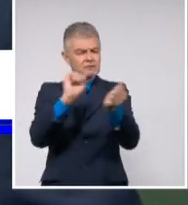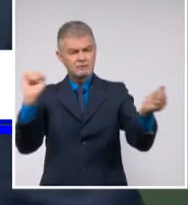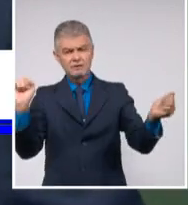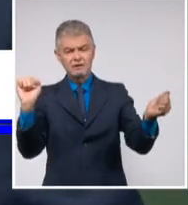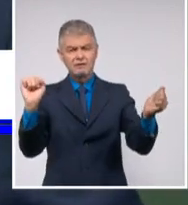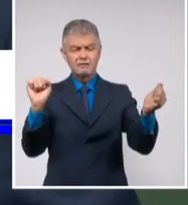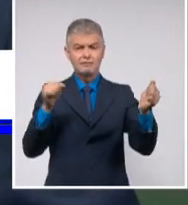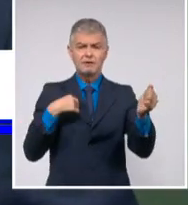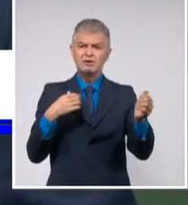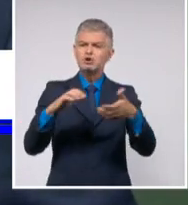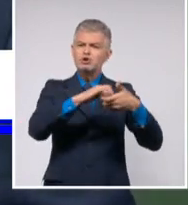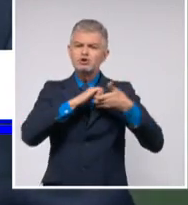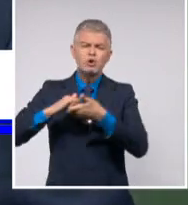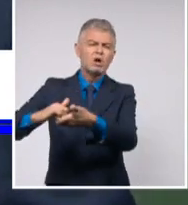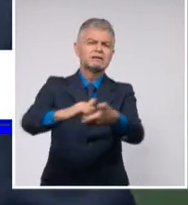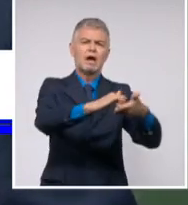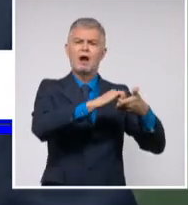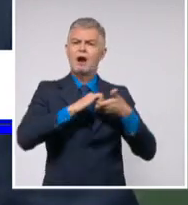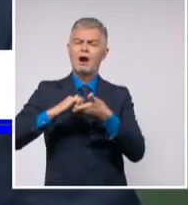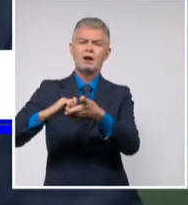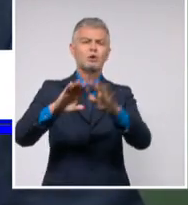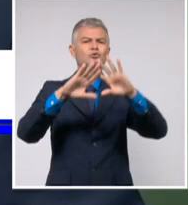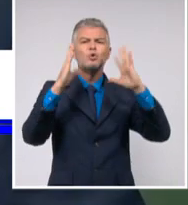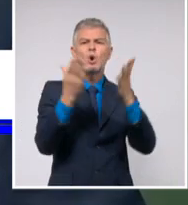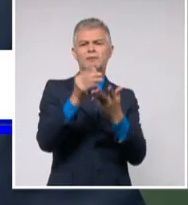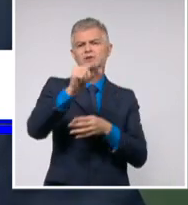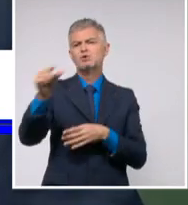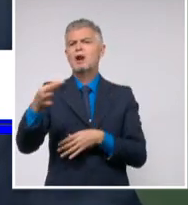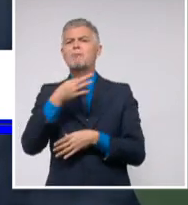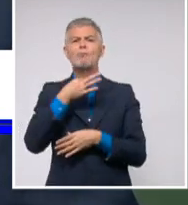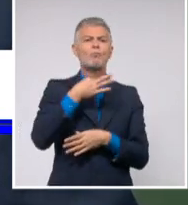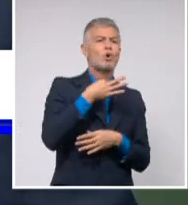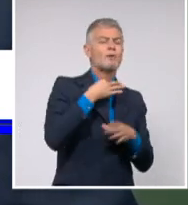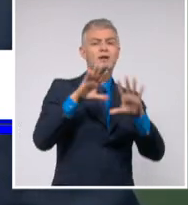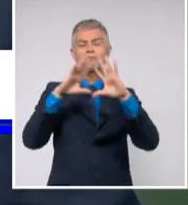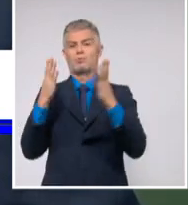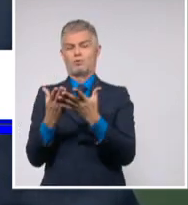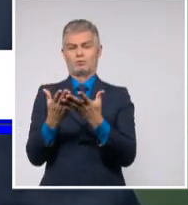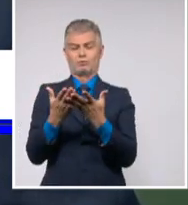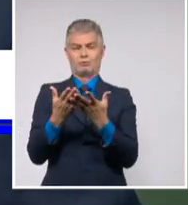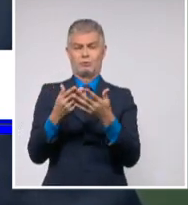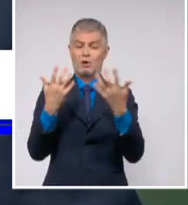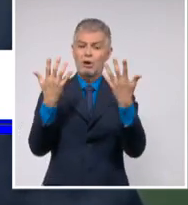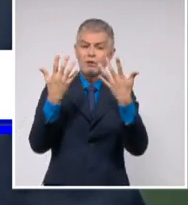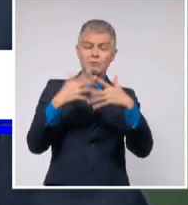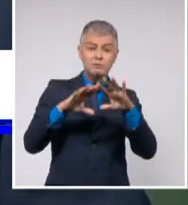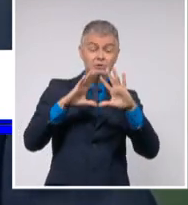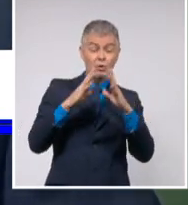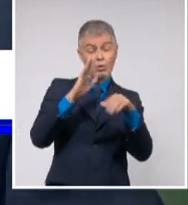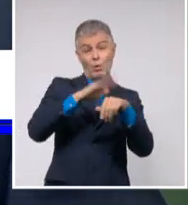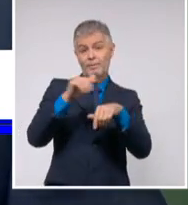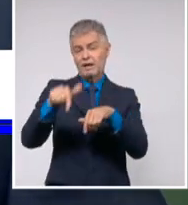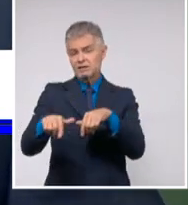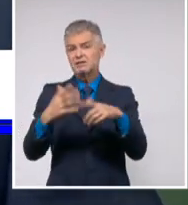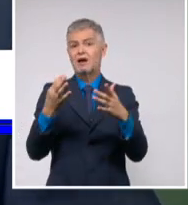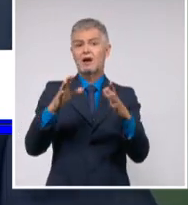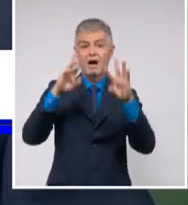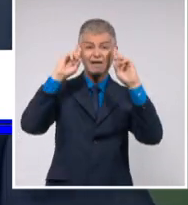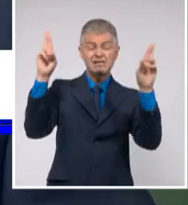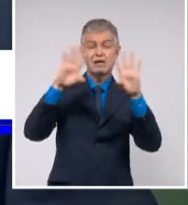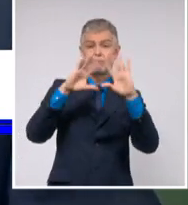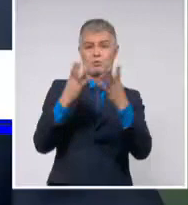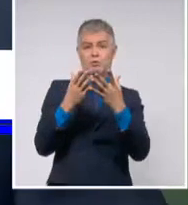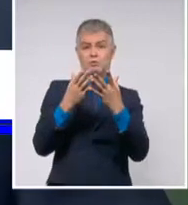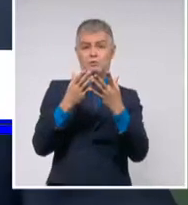fraternal y solidaria con los pobres de la tierra, productores de toda la riqueza del planeta, aunque el injusto orden global los castigue con la